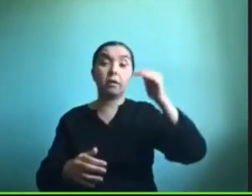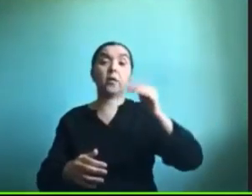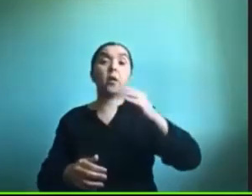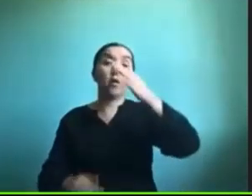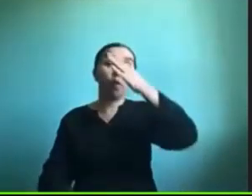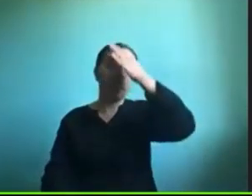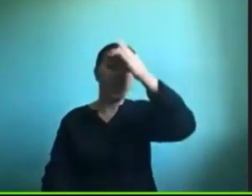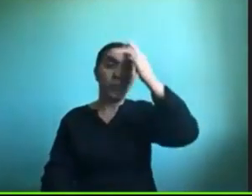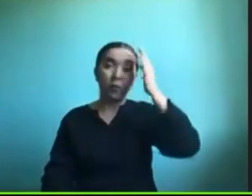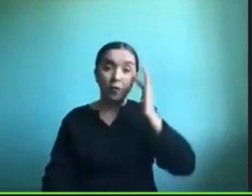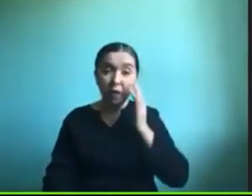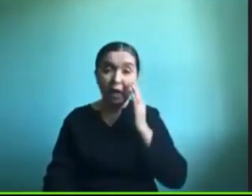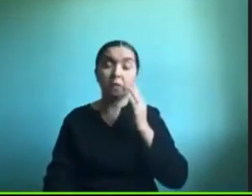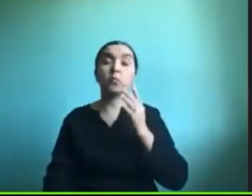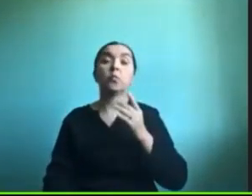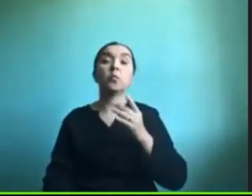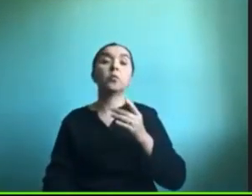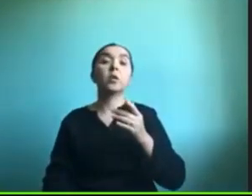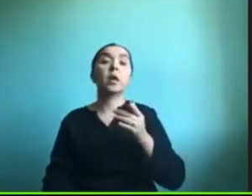etcétera?